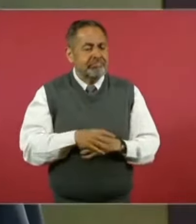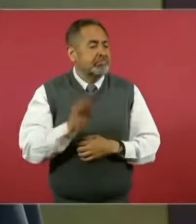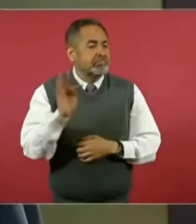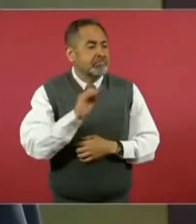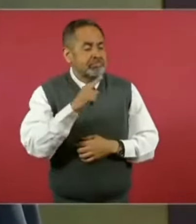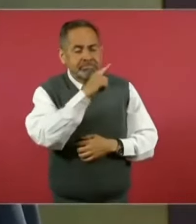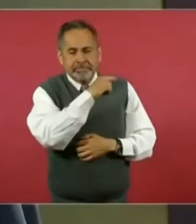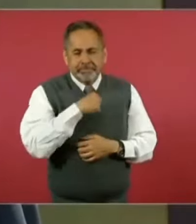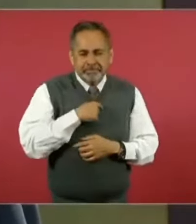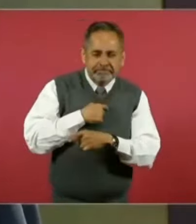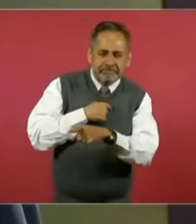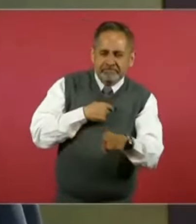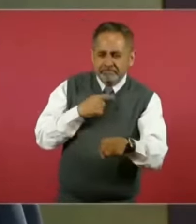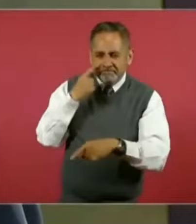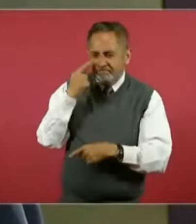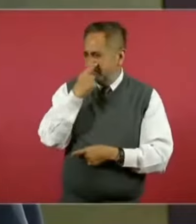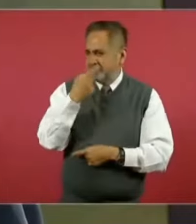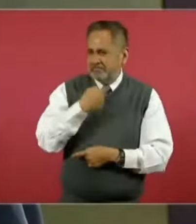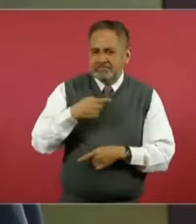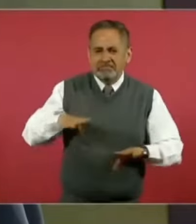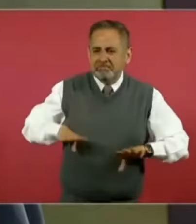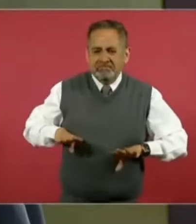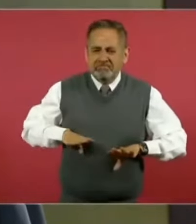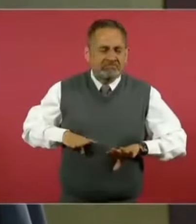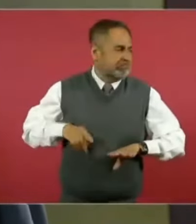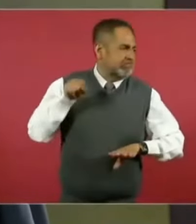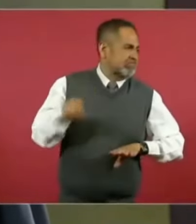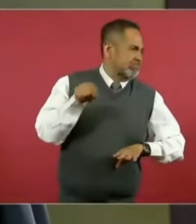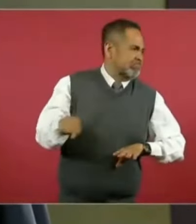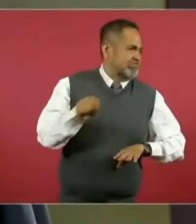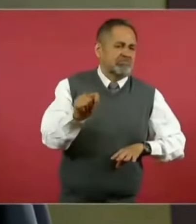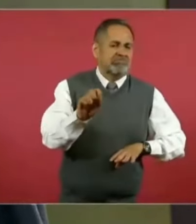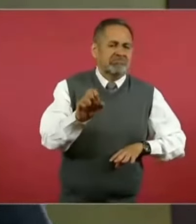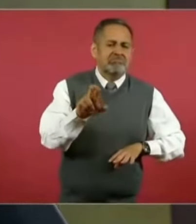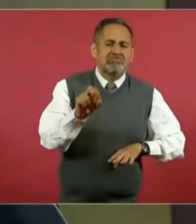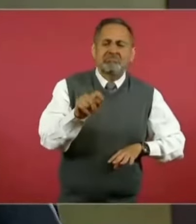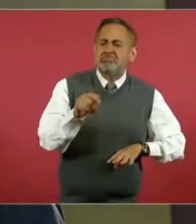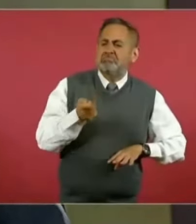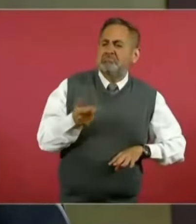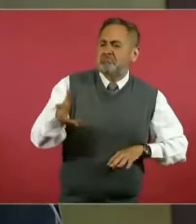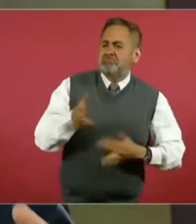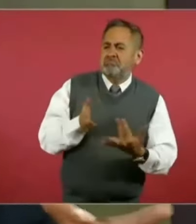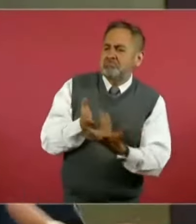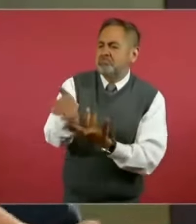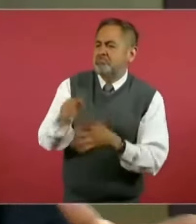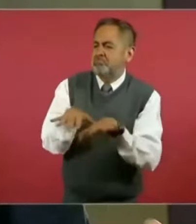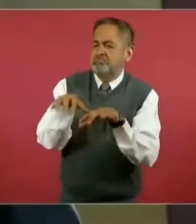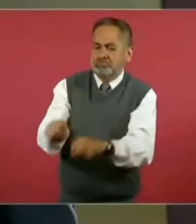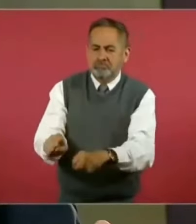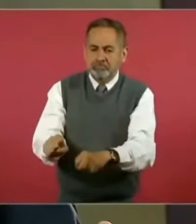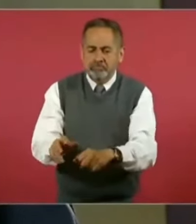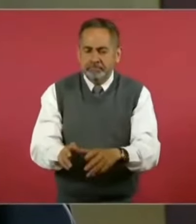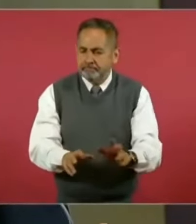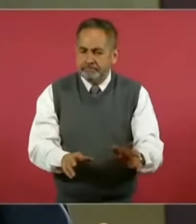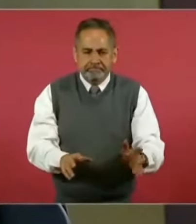convenga a sus intereses, convenga Y esa es una violación flagrante